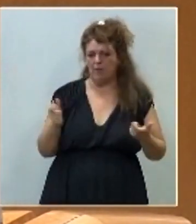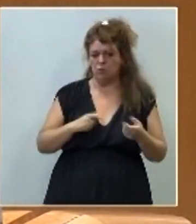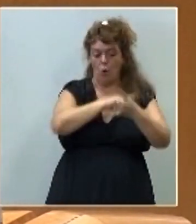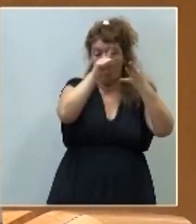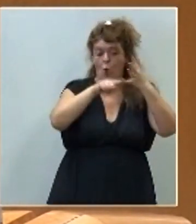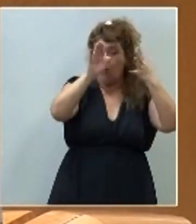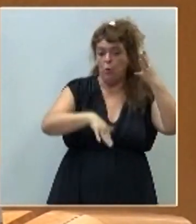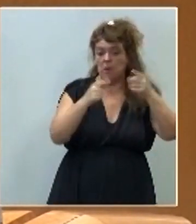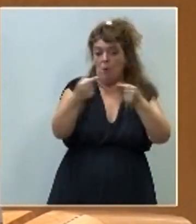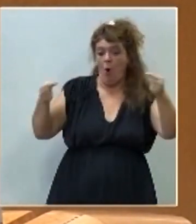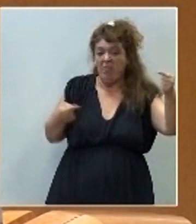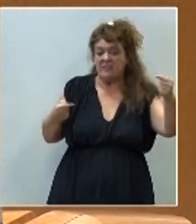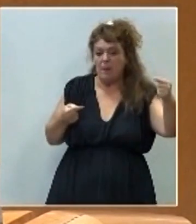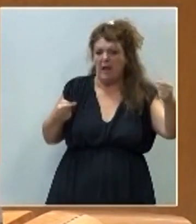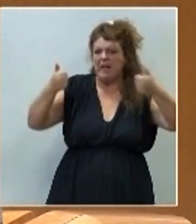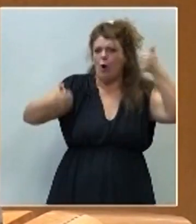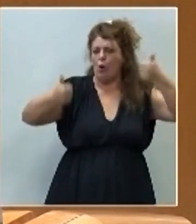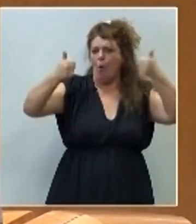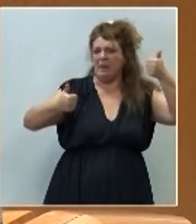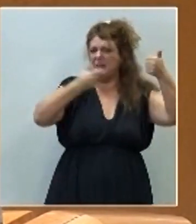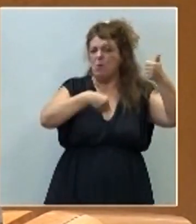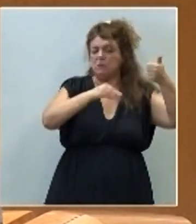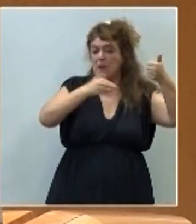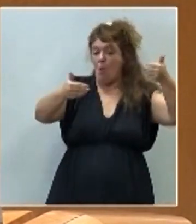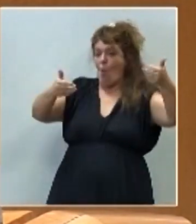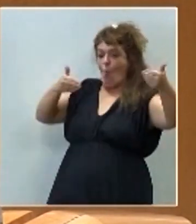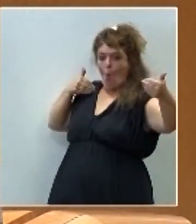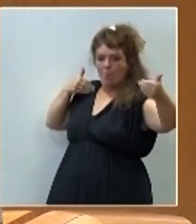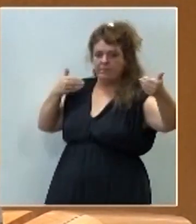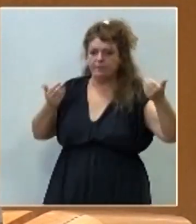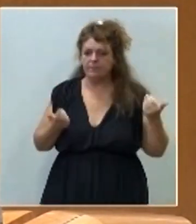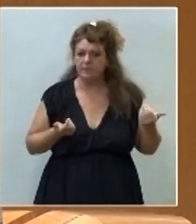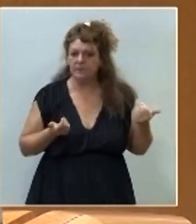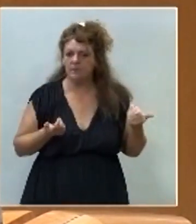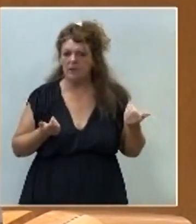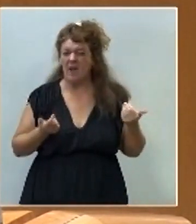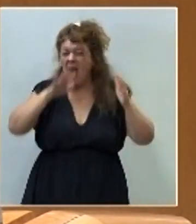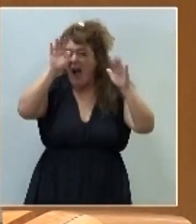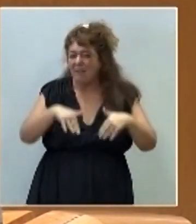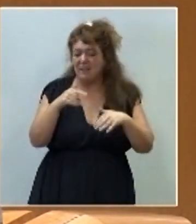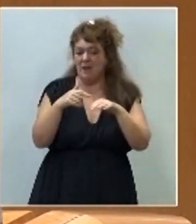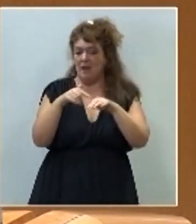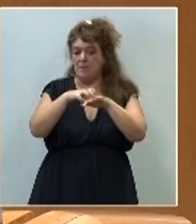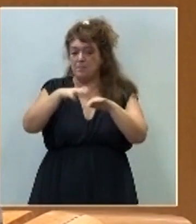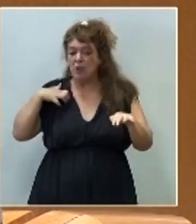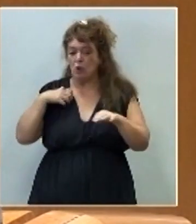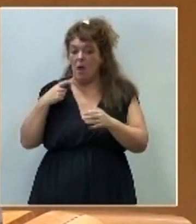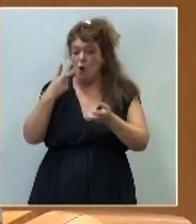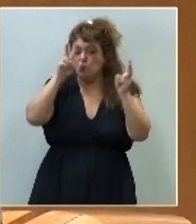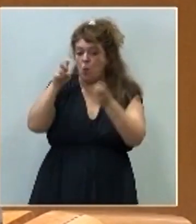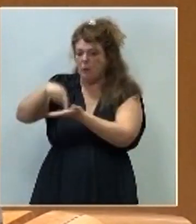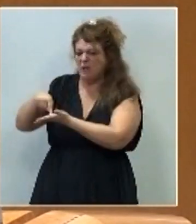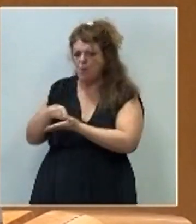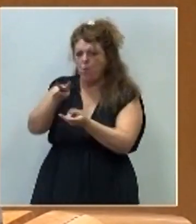último, la desventaja competitiva en la que mete usted a España. Mire, señoría, ha cargado a la mayor parte de los nuevos impuestos sobre las